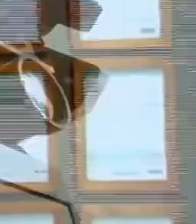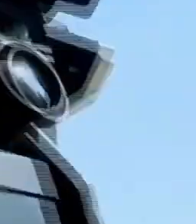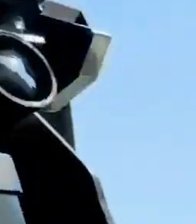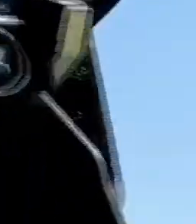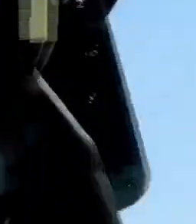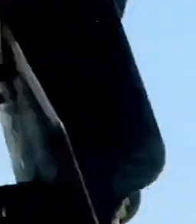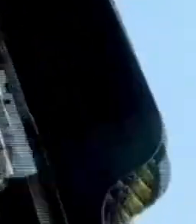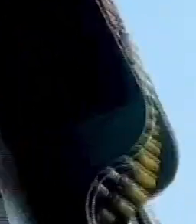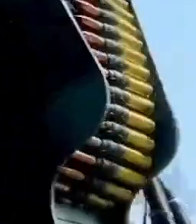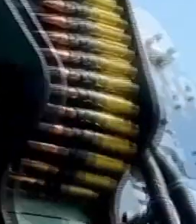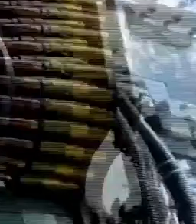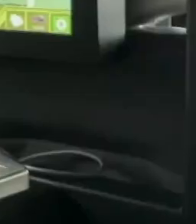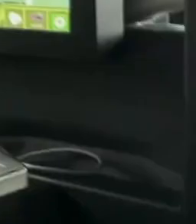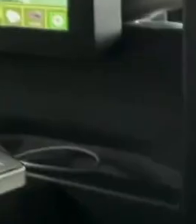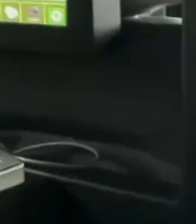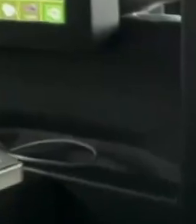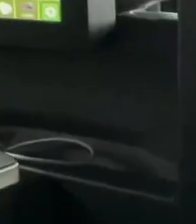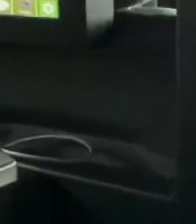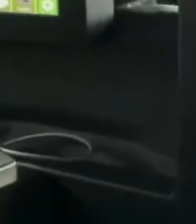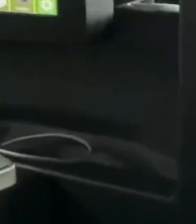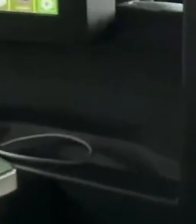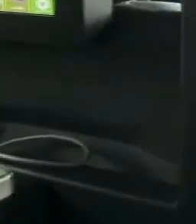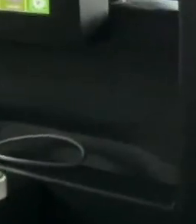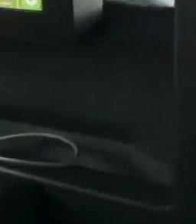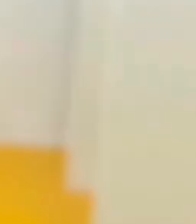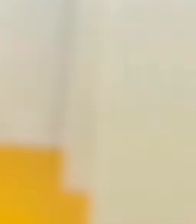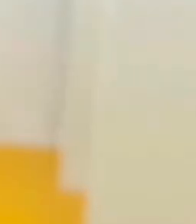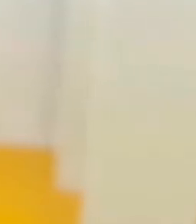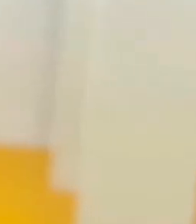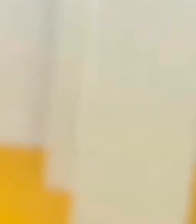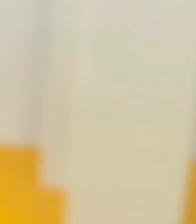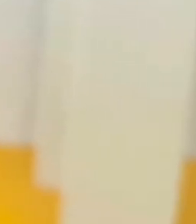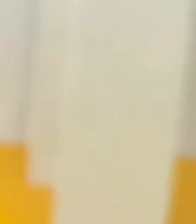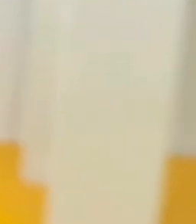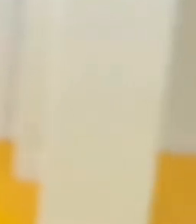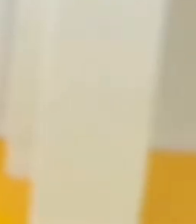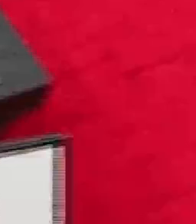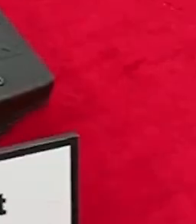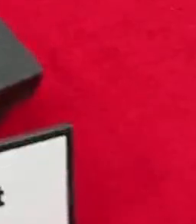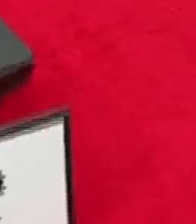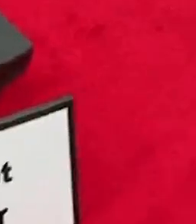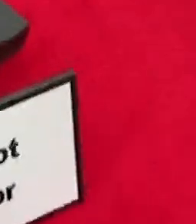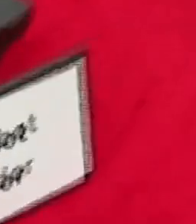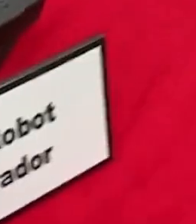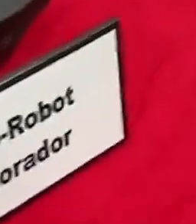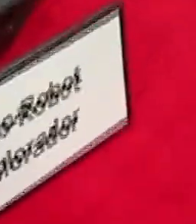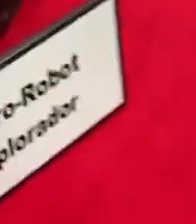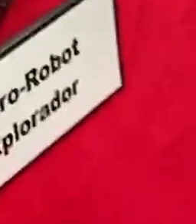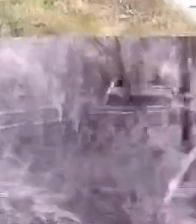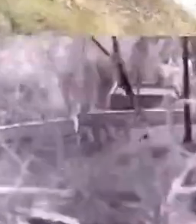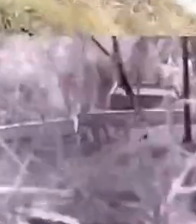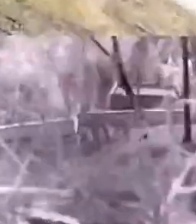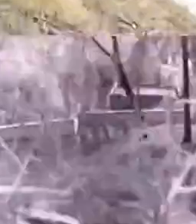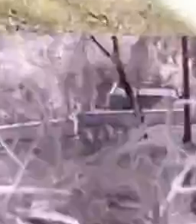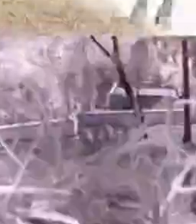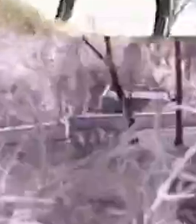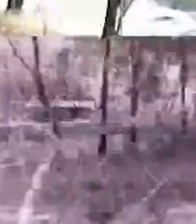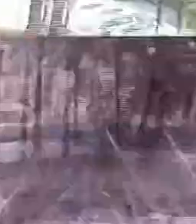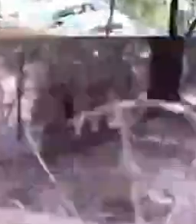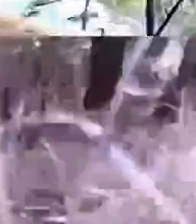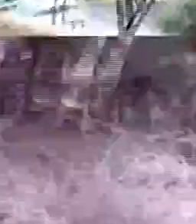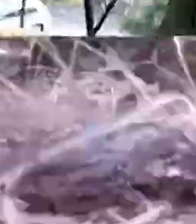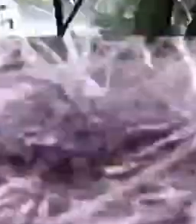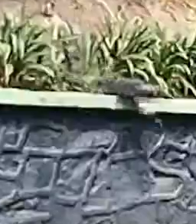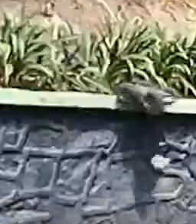otras, 4 patentes, 40 diseños industriales y 48 marcas, sobresaliendo la construcción de un microrobot